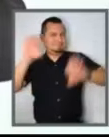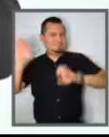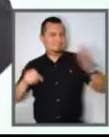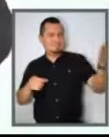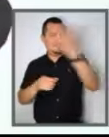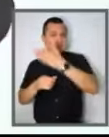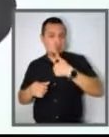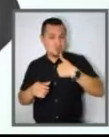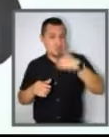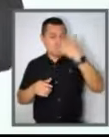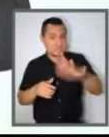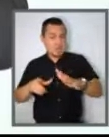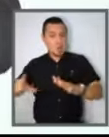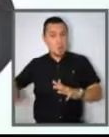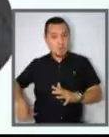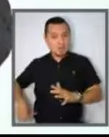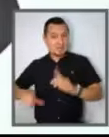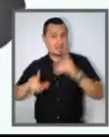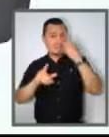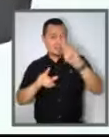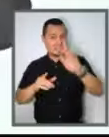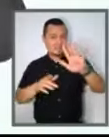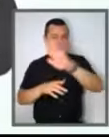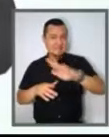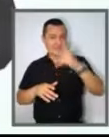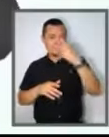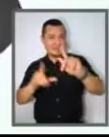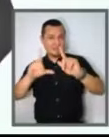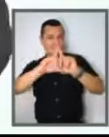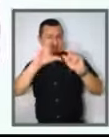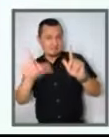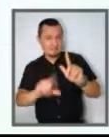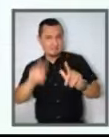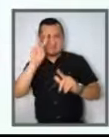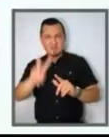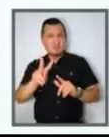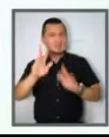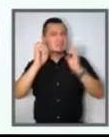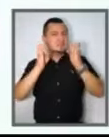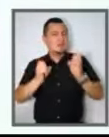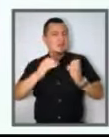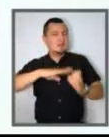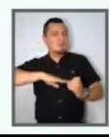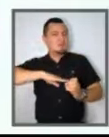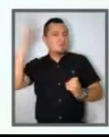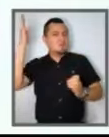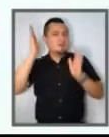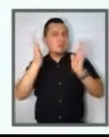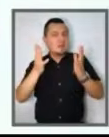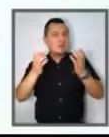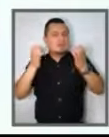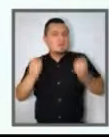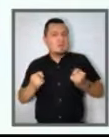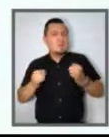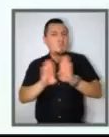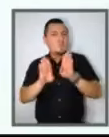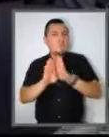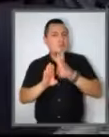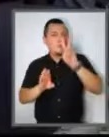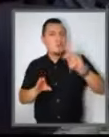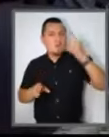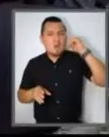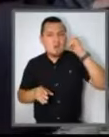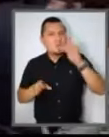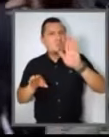fideicomisos para concentrar el dinero y hacer un uso discrecional de los recursos de todos los mexicanos. Ese es nuestro debate,